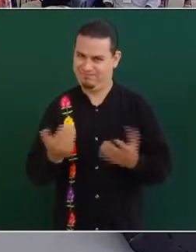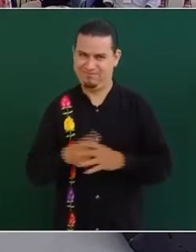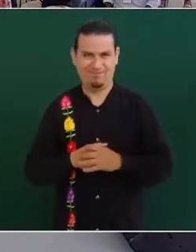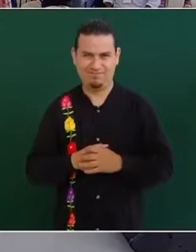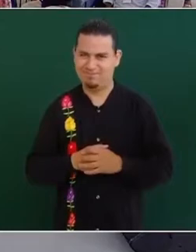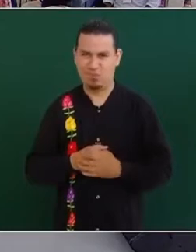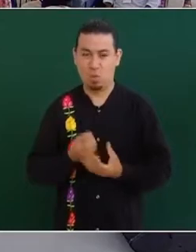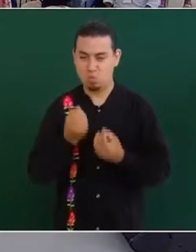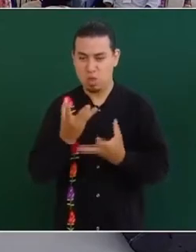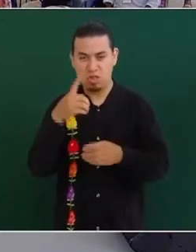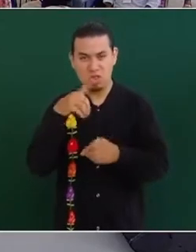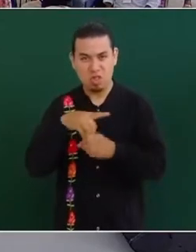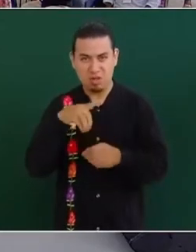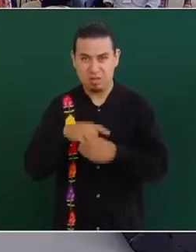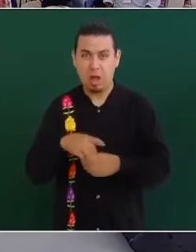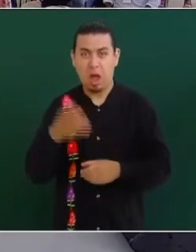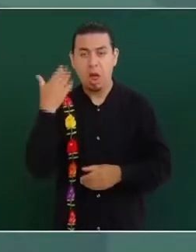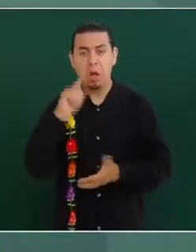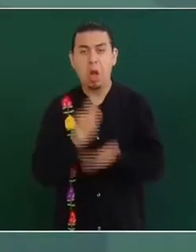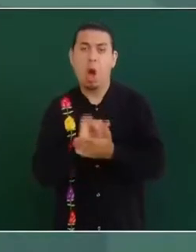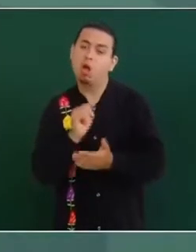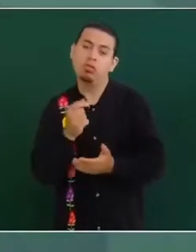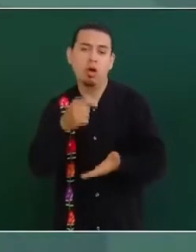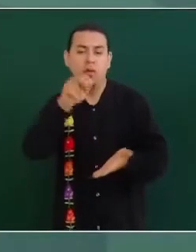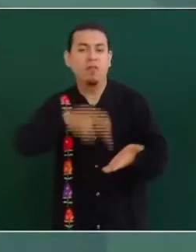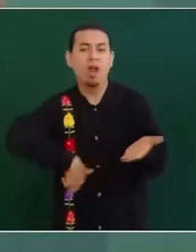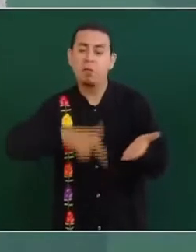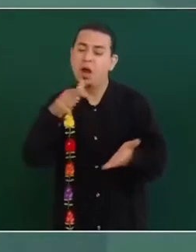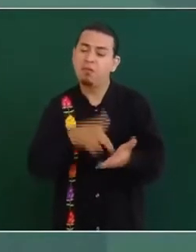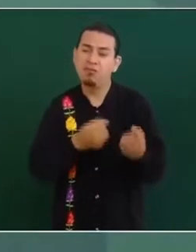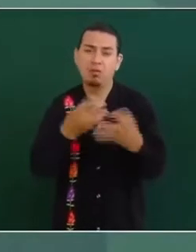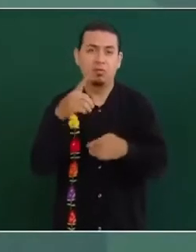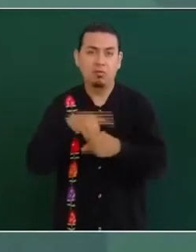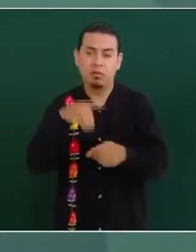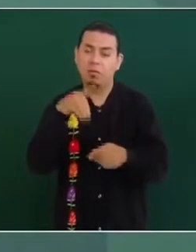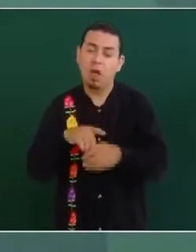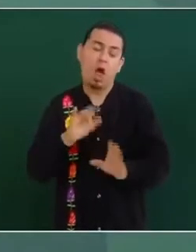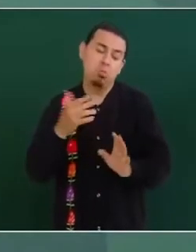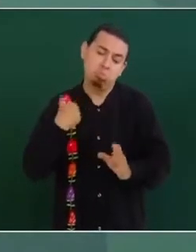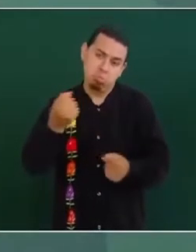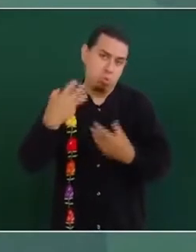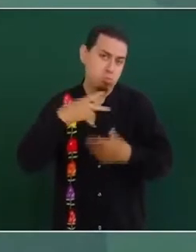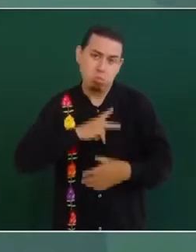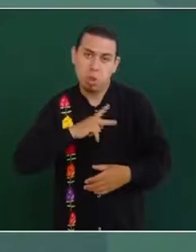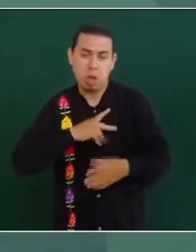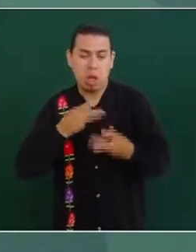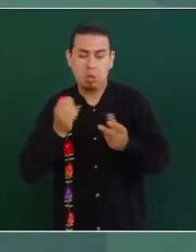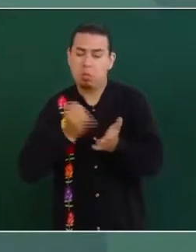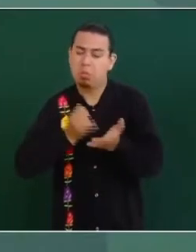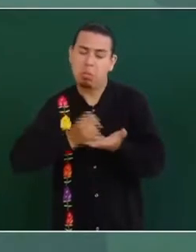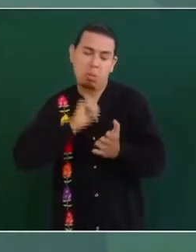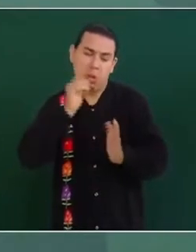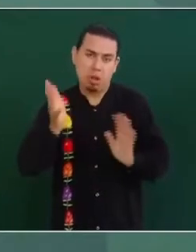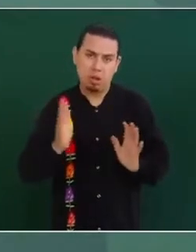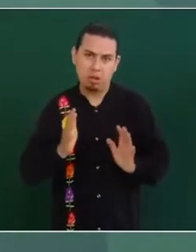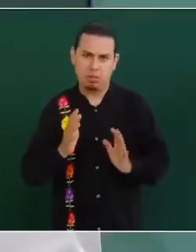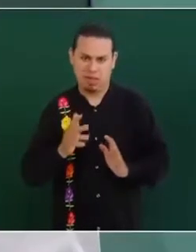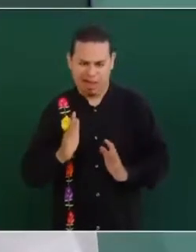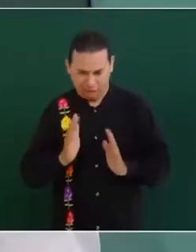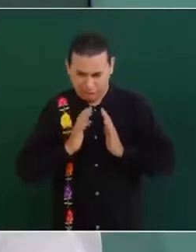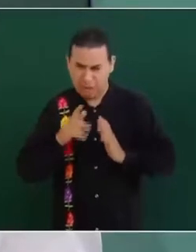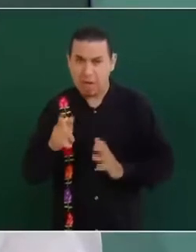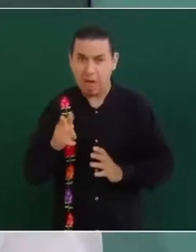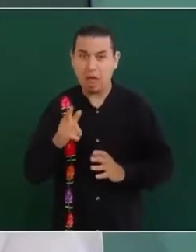Entonces, era legal, la culpa pues no era del todo